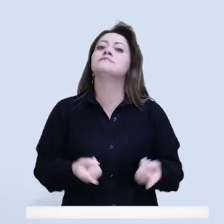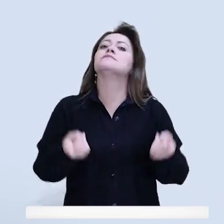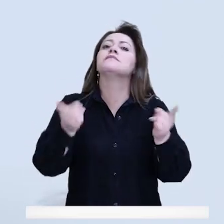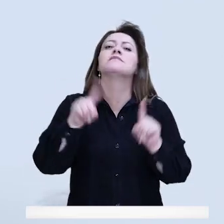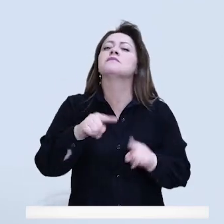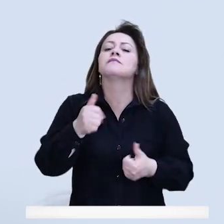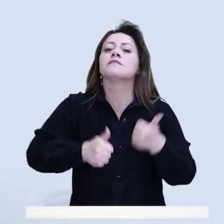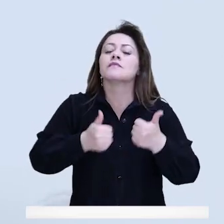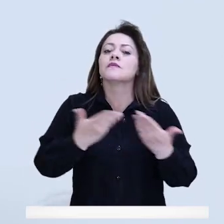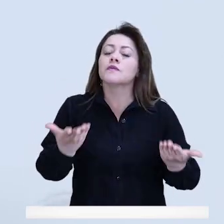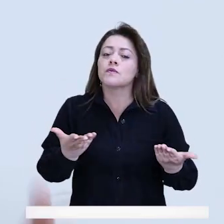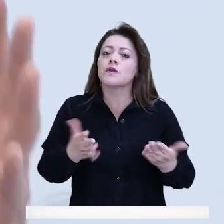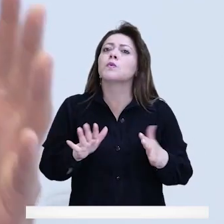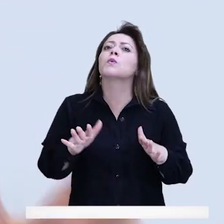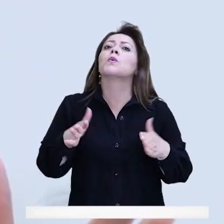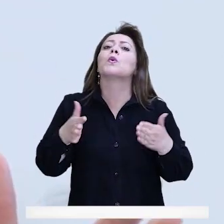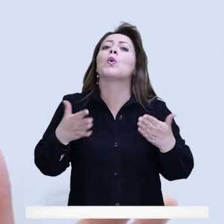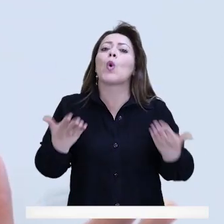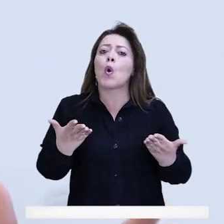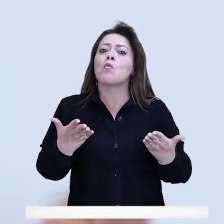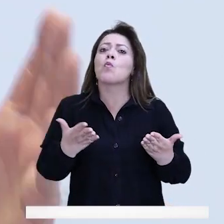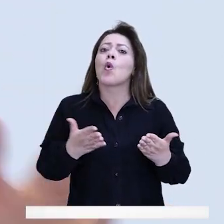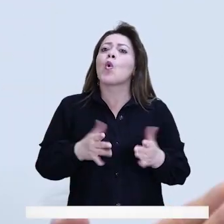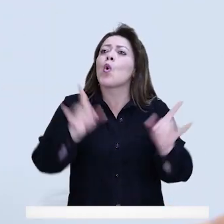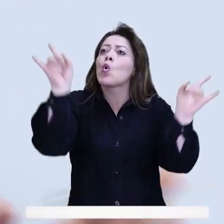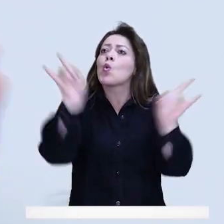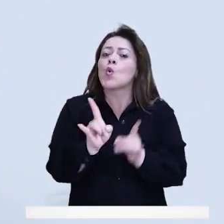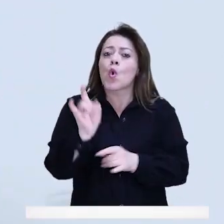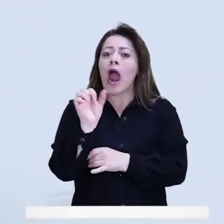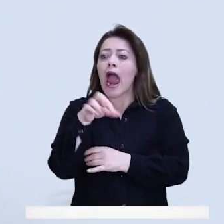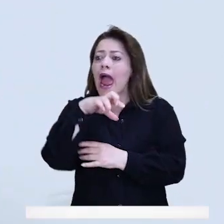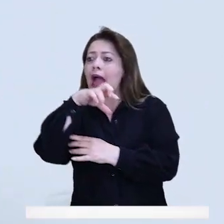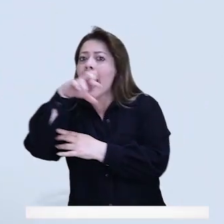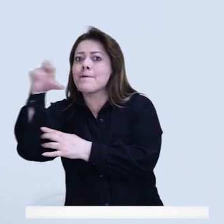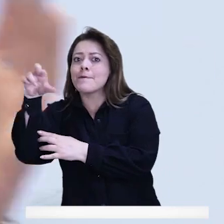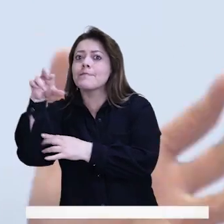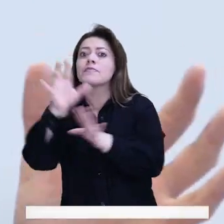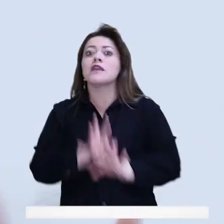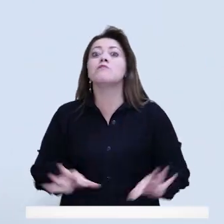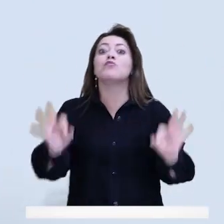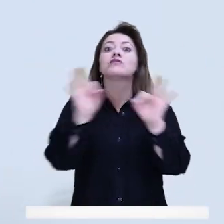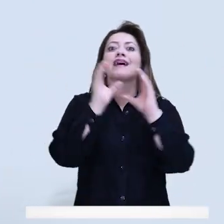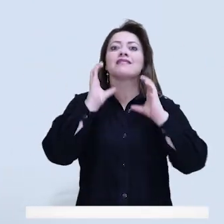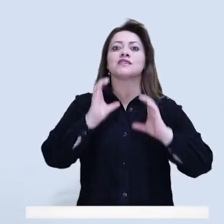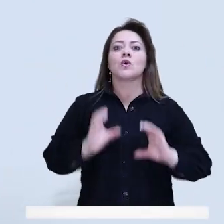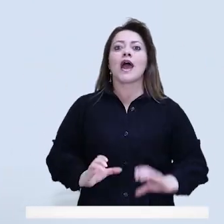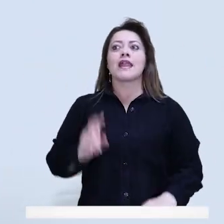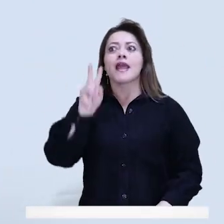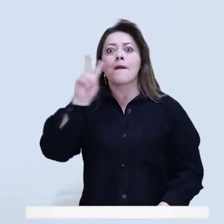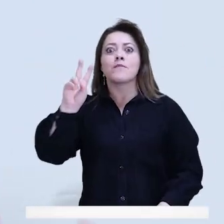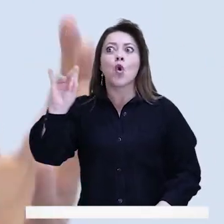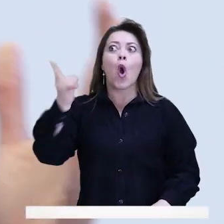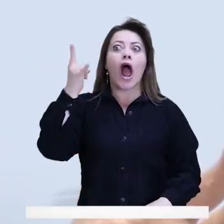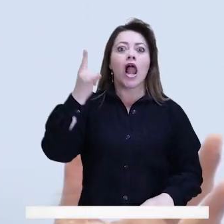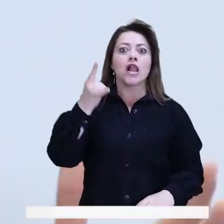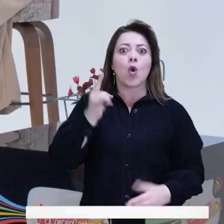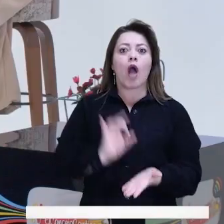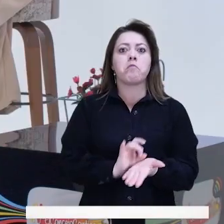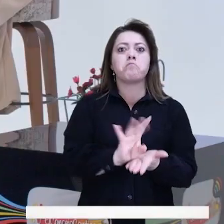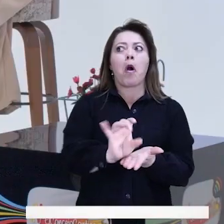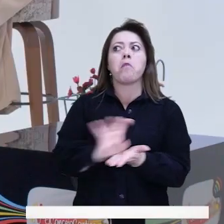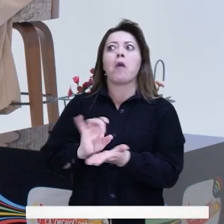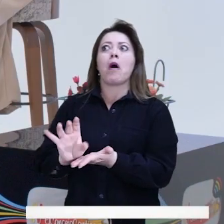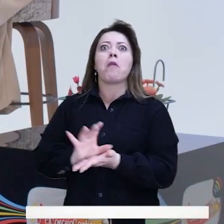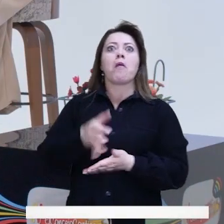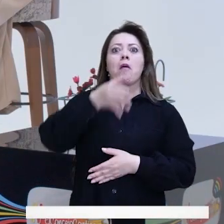me parece mucho más importante y es buscar la manera, es cómo mediante aplicaciones se podría llegar a que la ciudadanía también sea más activa.